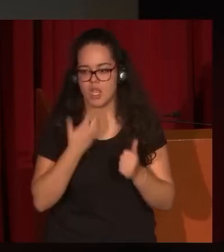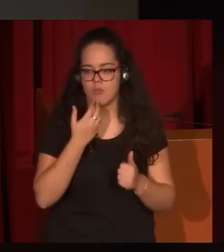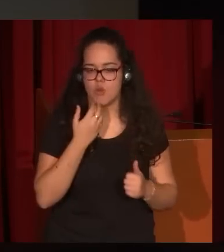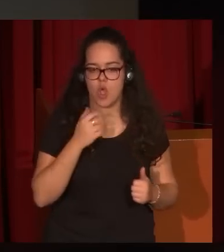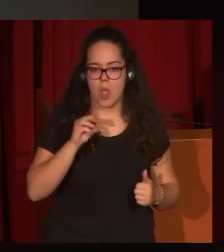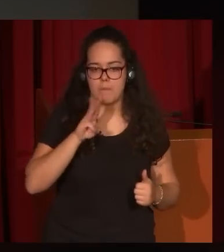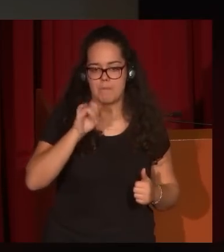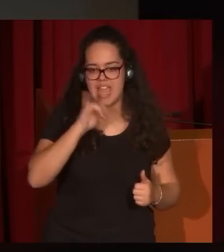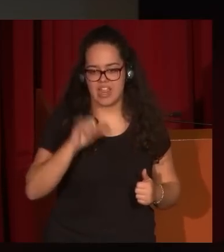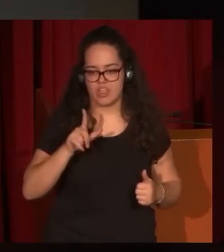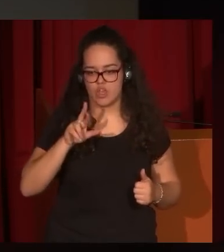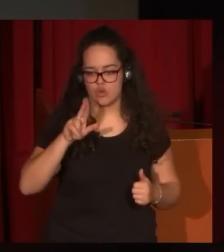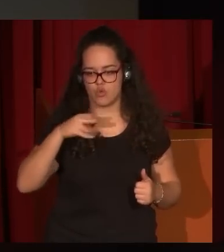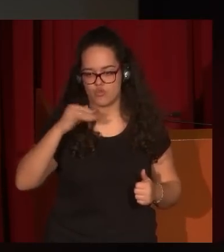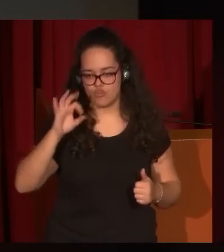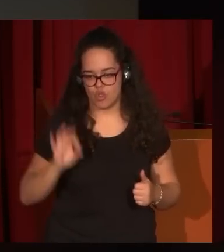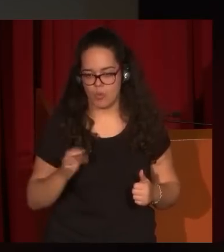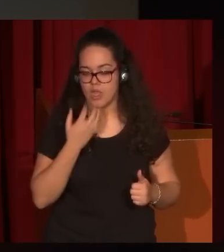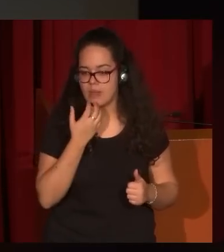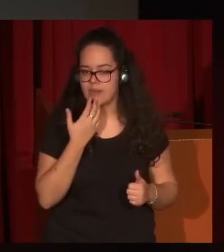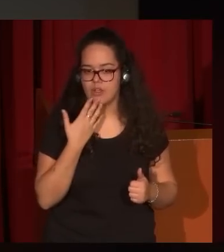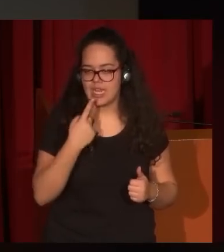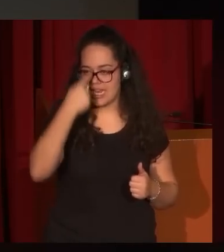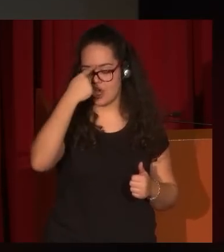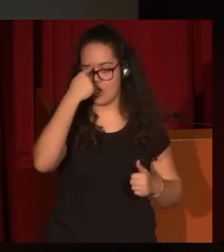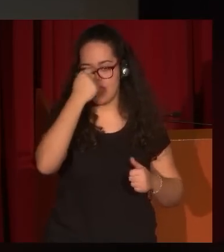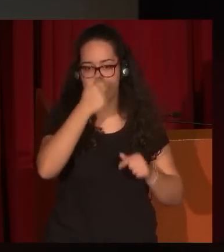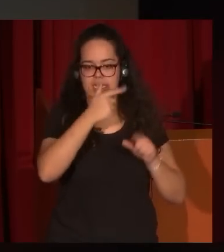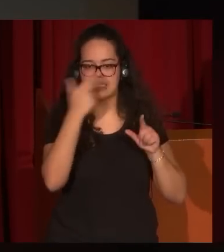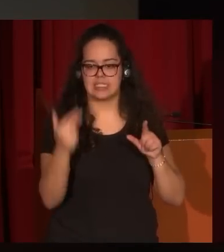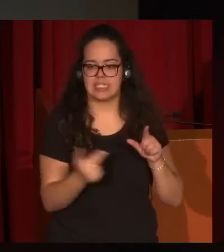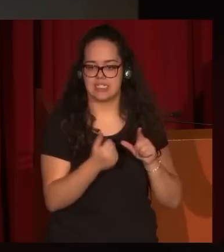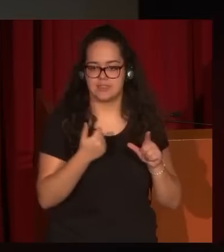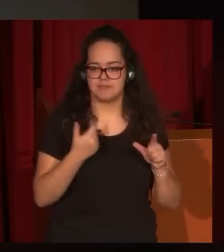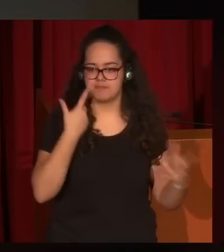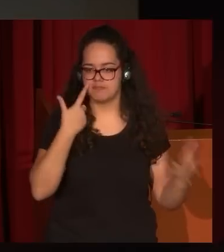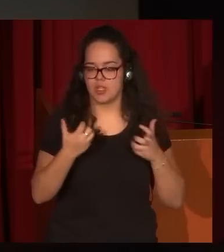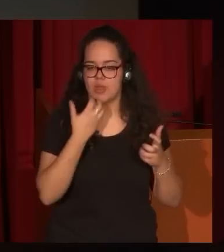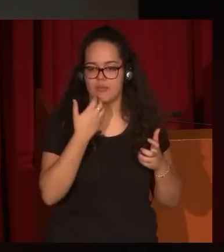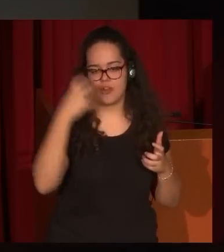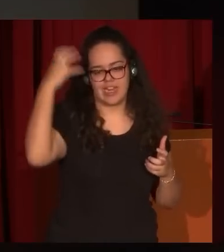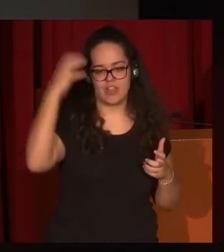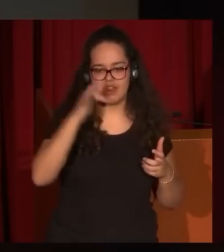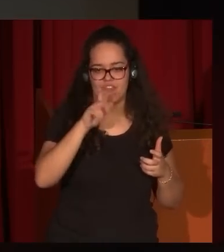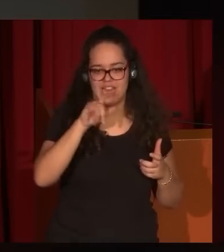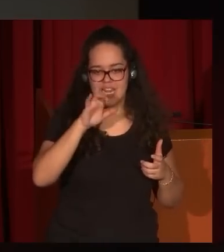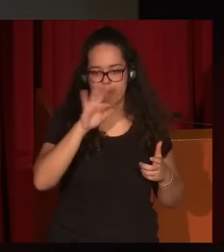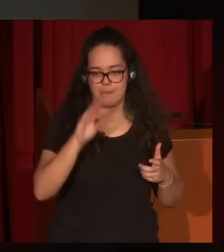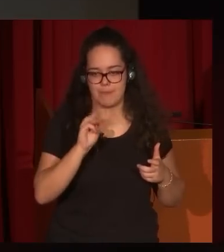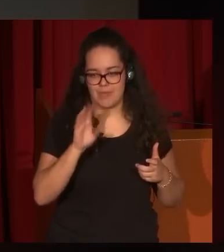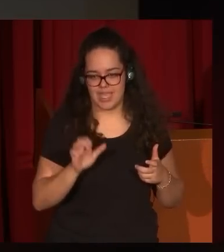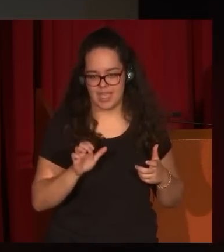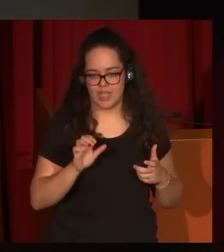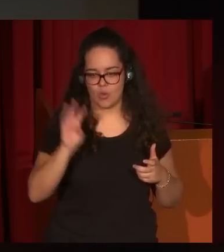cómo es rememorar escenas fantásticas, idealizadas del reinado de Felipe IV, es decir, de la